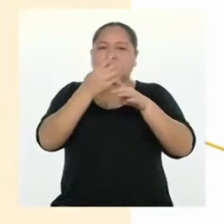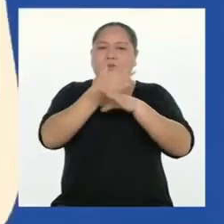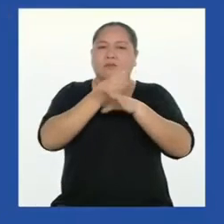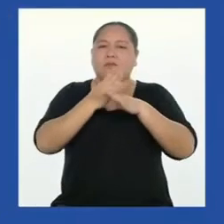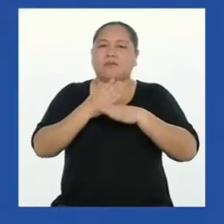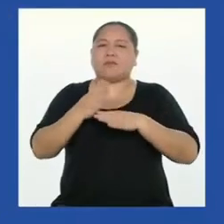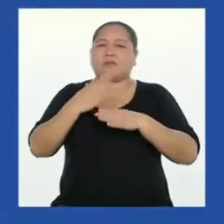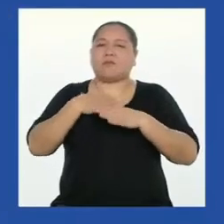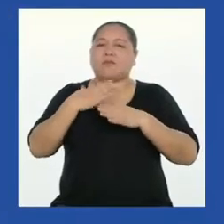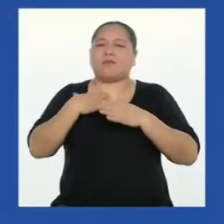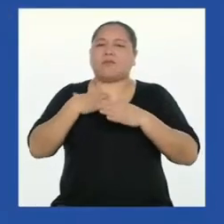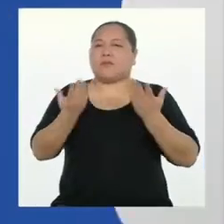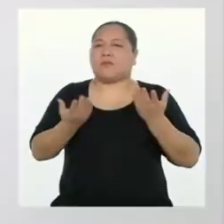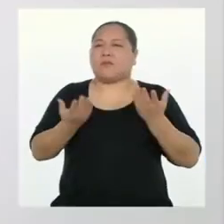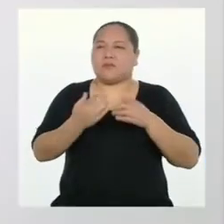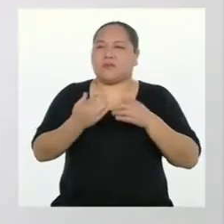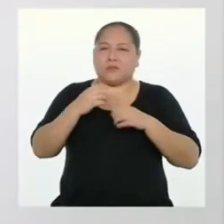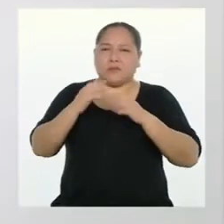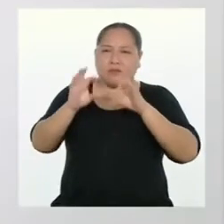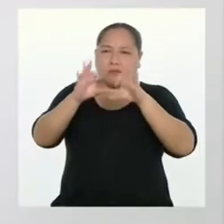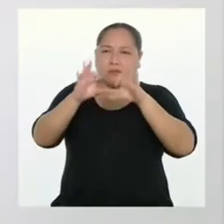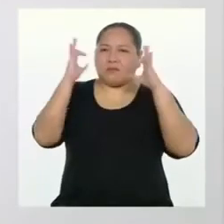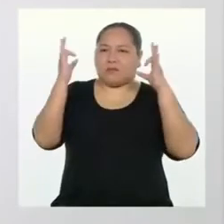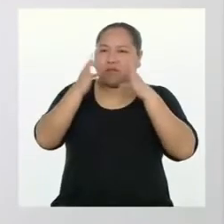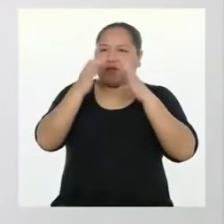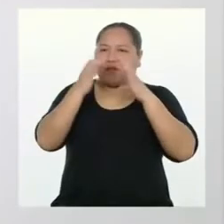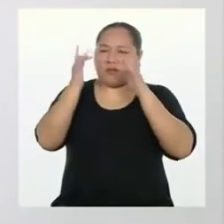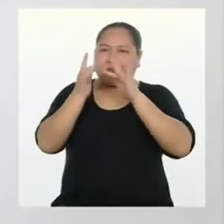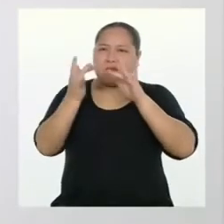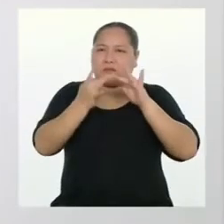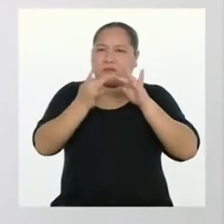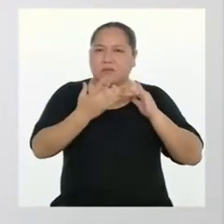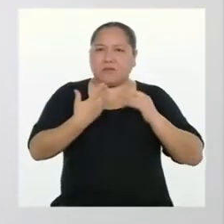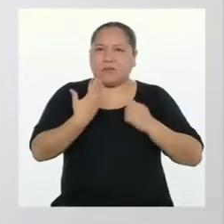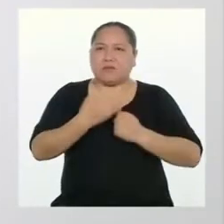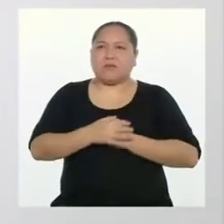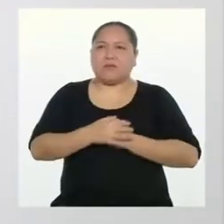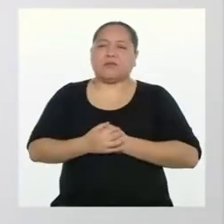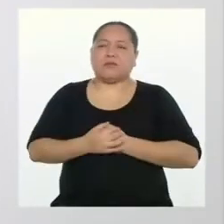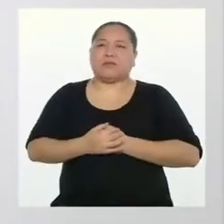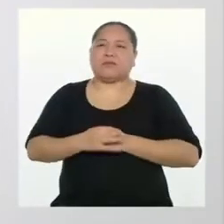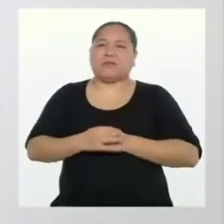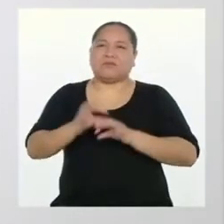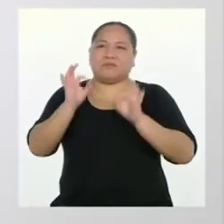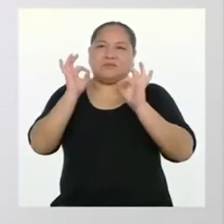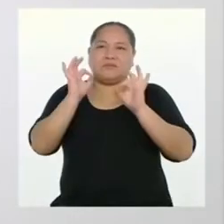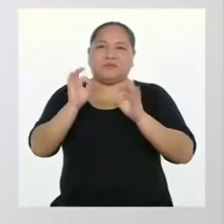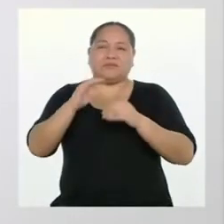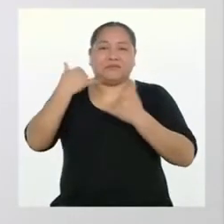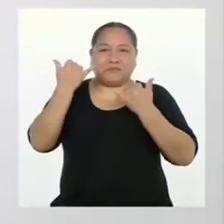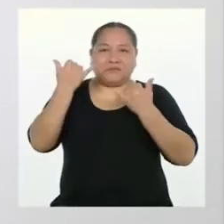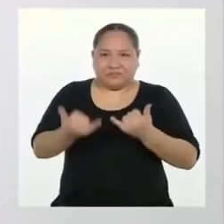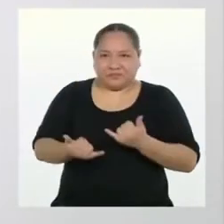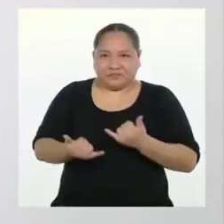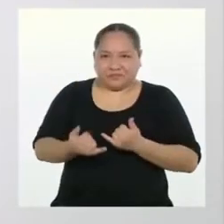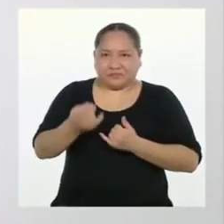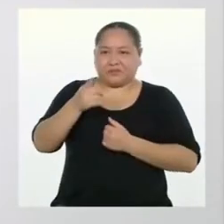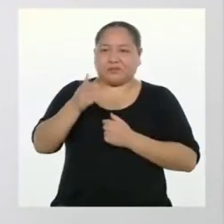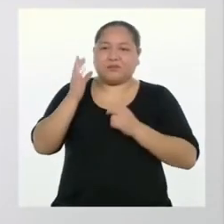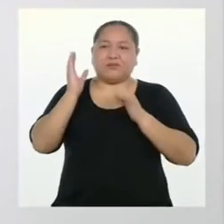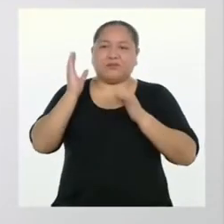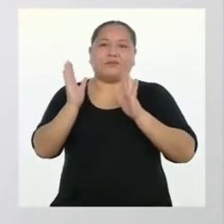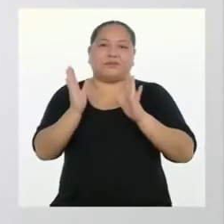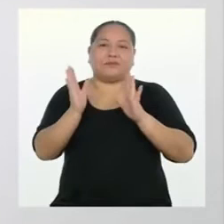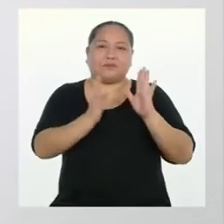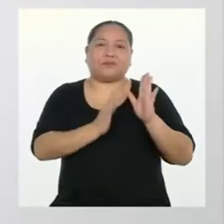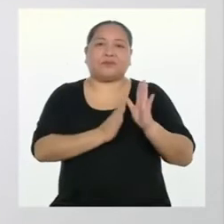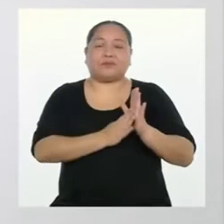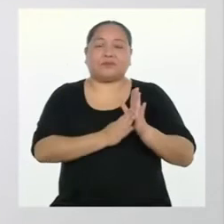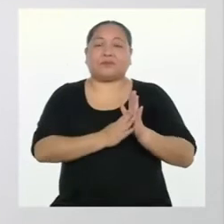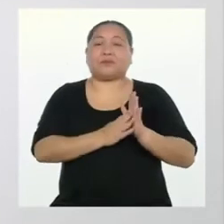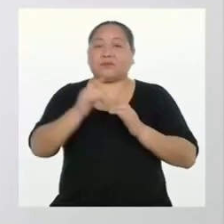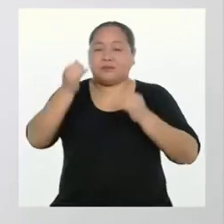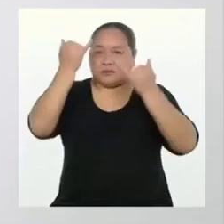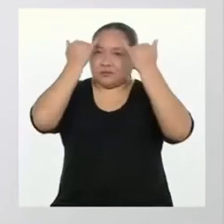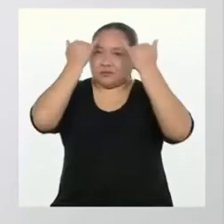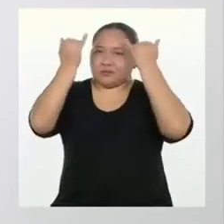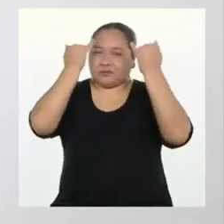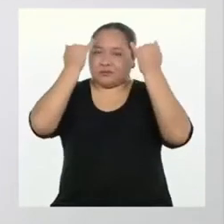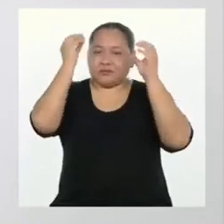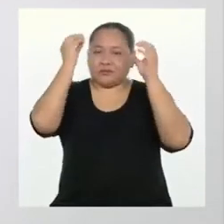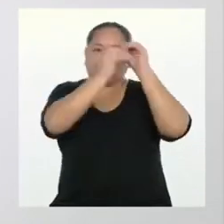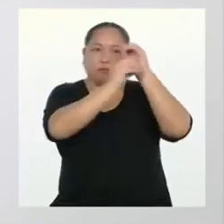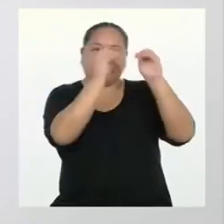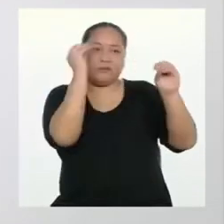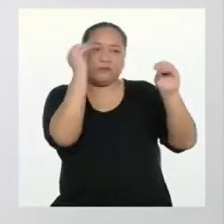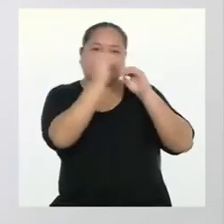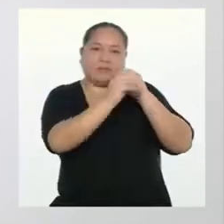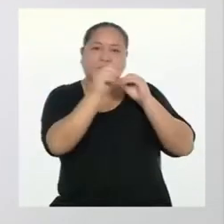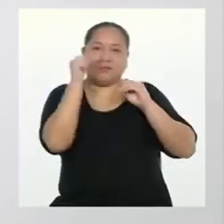redes sociales. Muy bien. Ahora, lo que sigue es organizar las ideas que vamos a